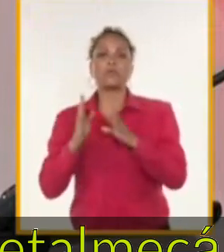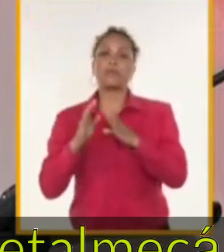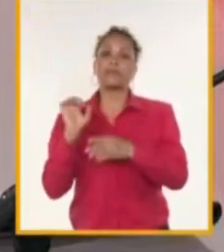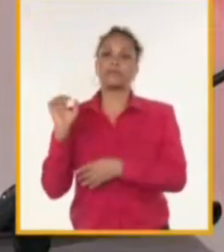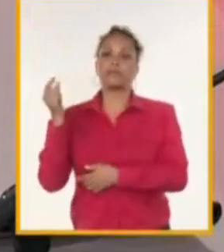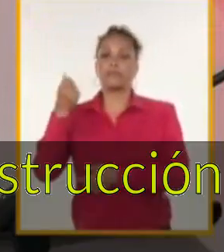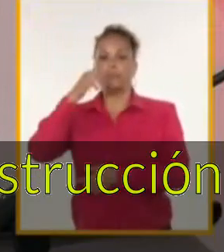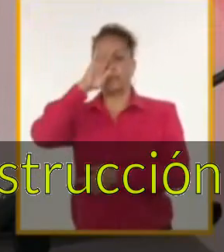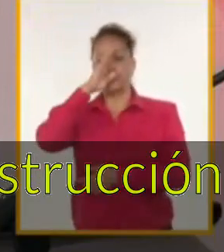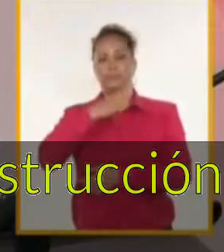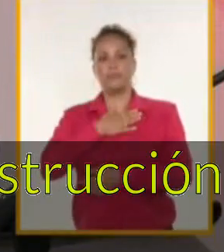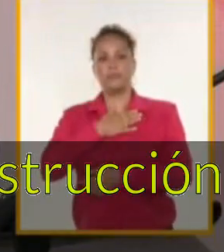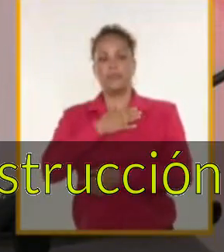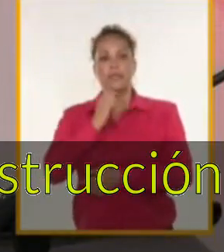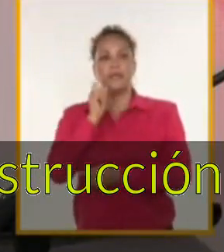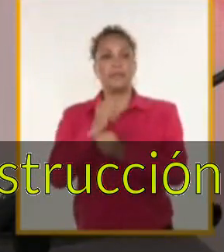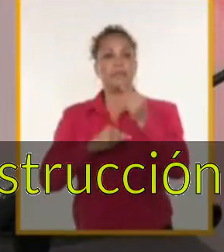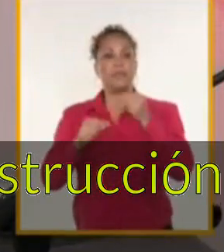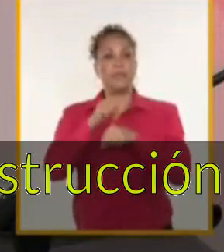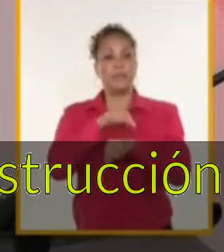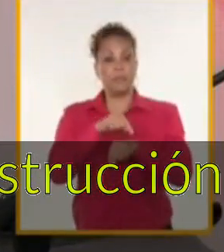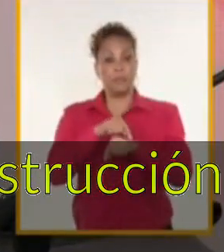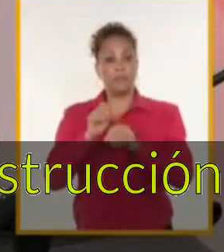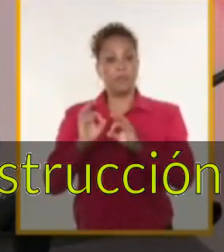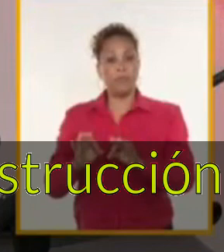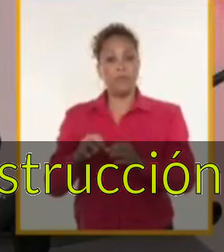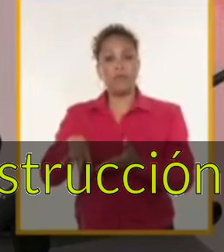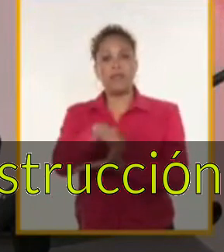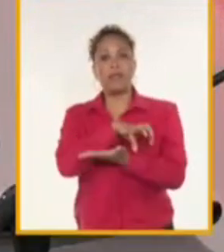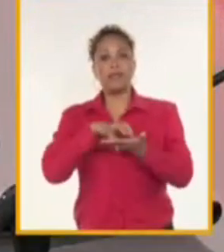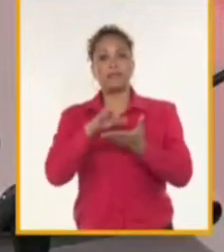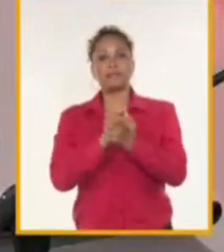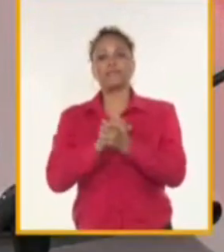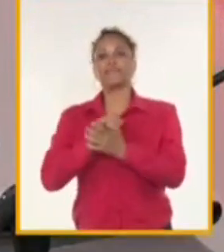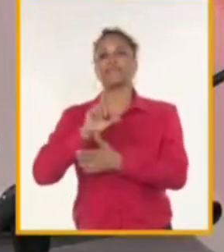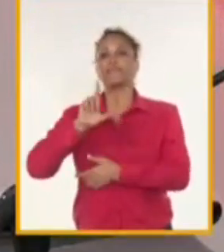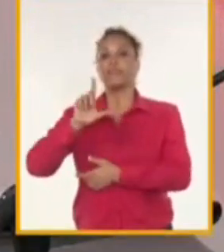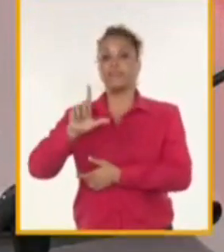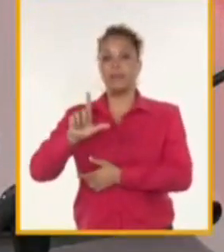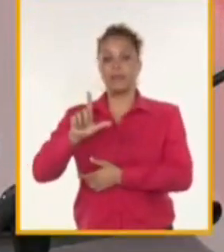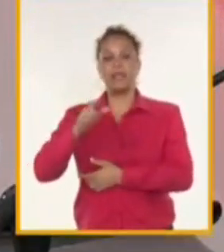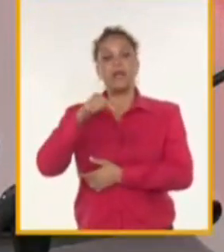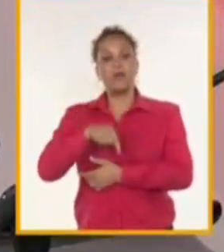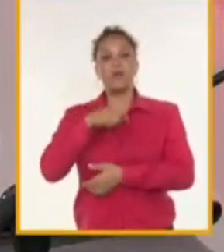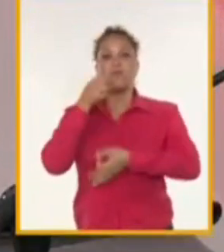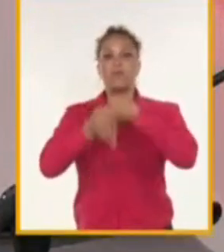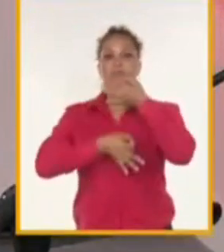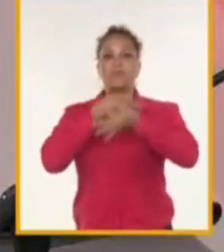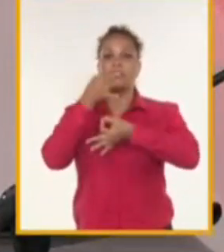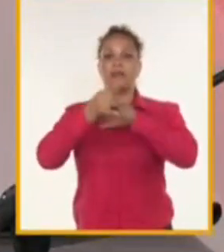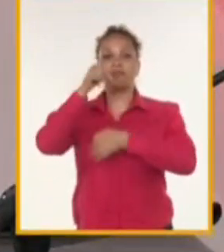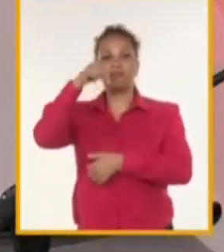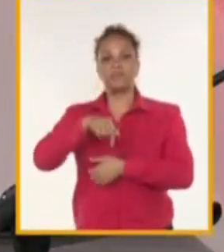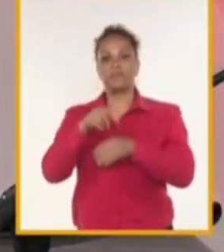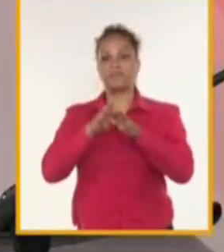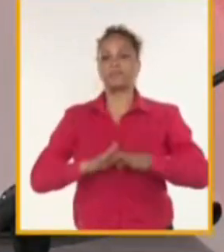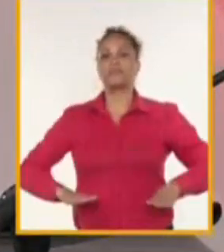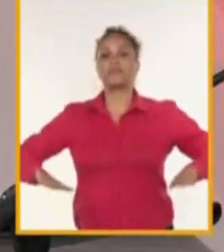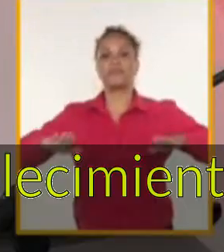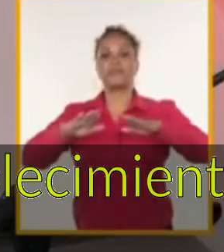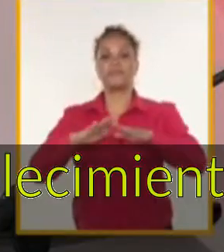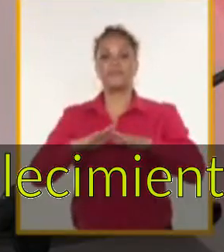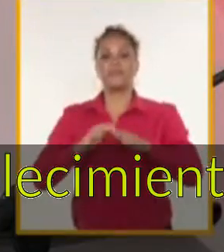De esa historia, pero sobre todo de este momento de la zona especial de desarrollo, Mariel, estaremos hablando hoy en nuestra mesa